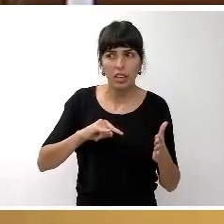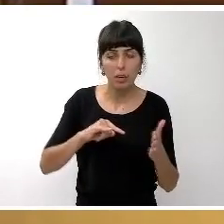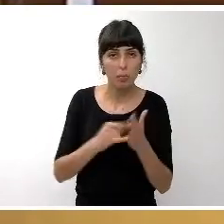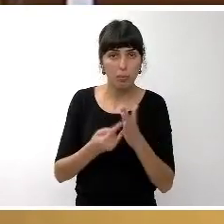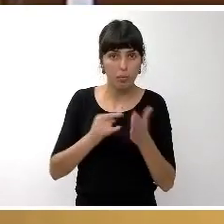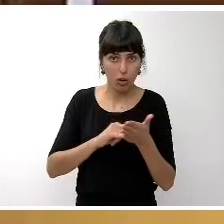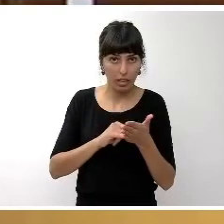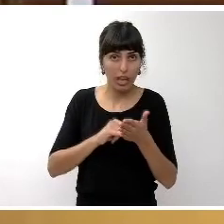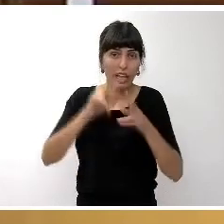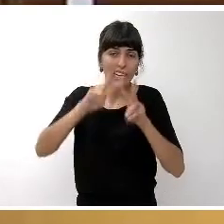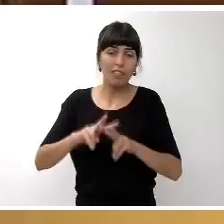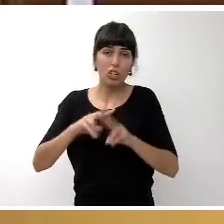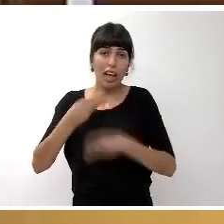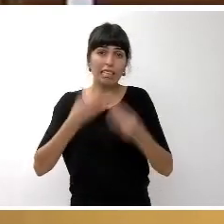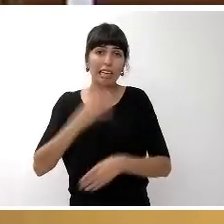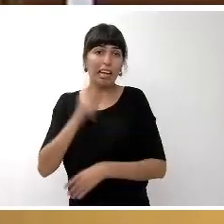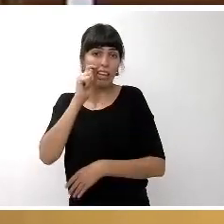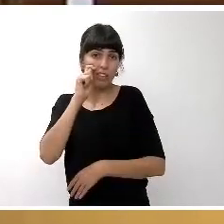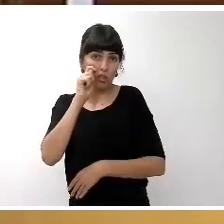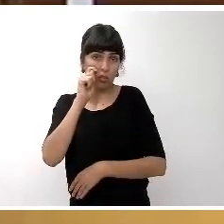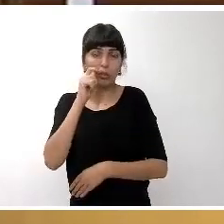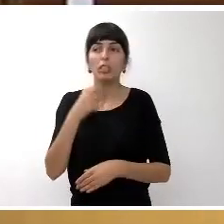que ha hecho intervención ¿votos a favor?